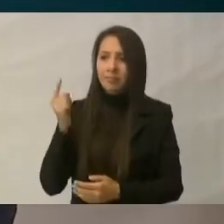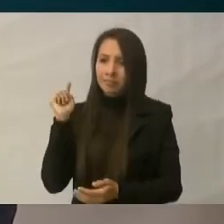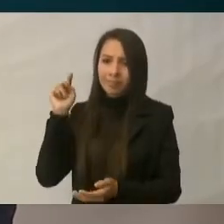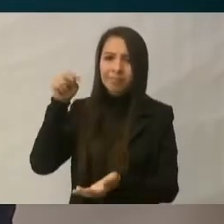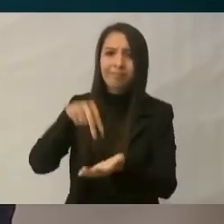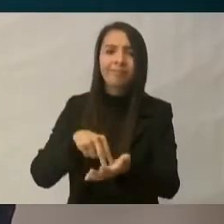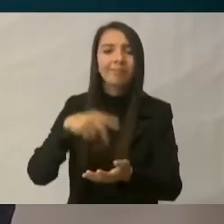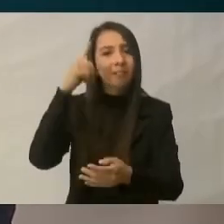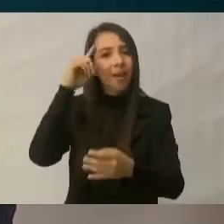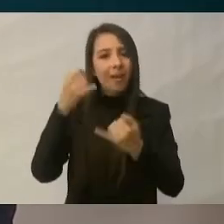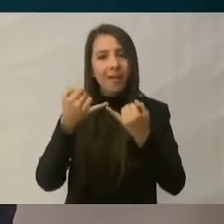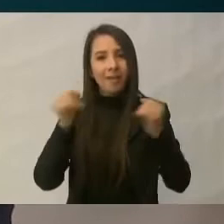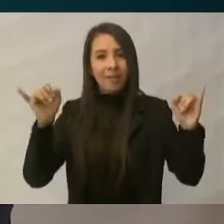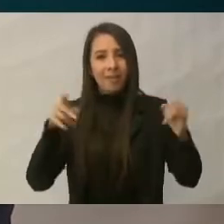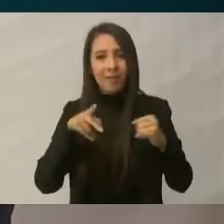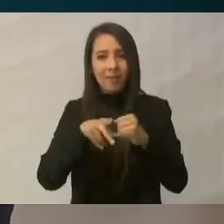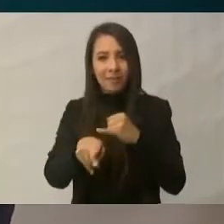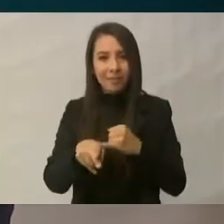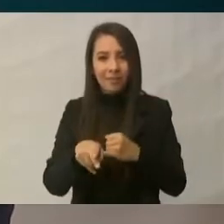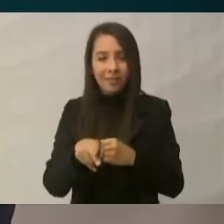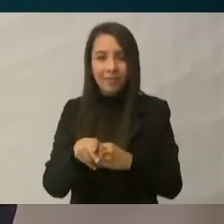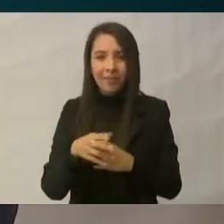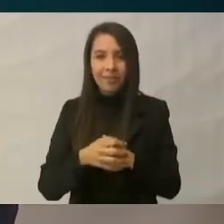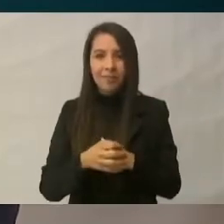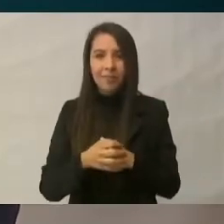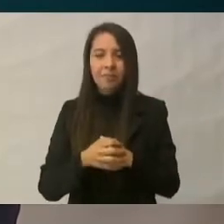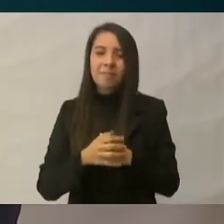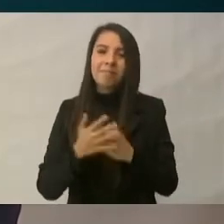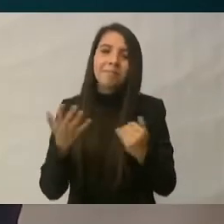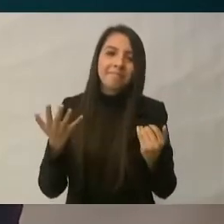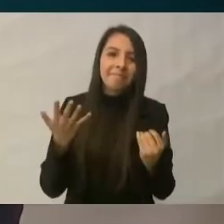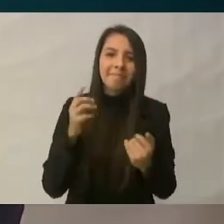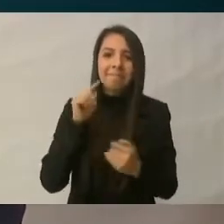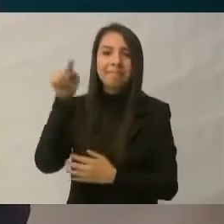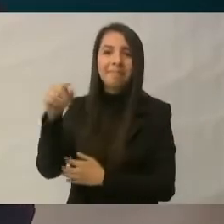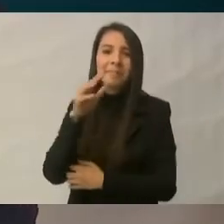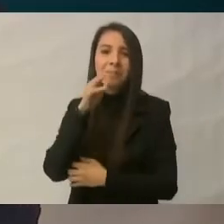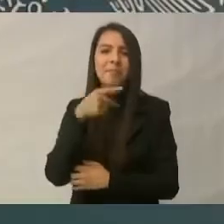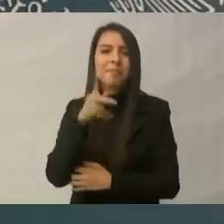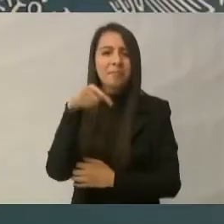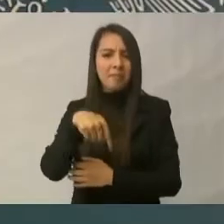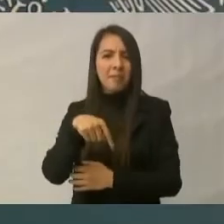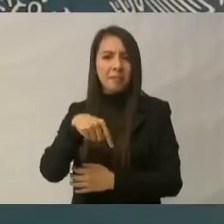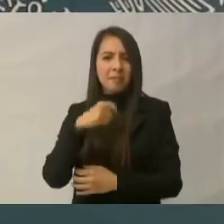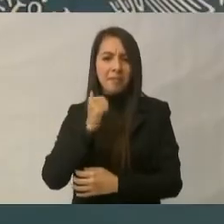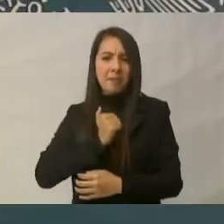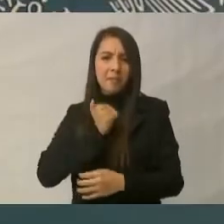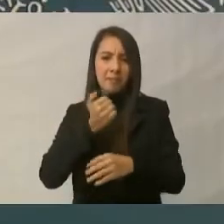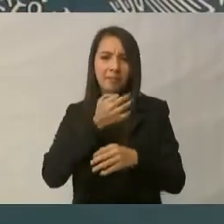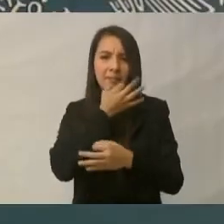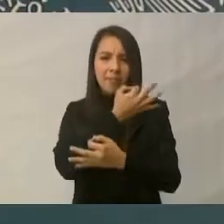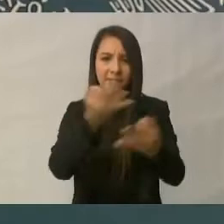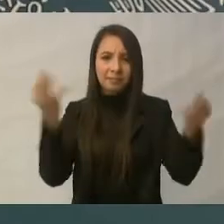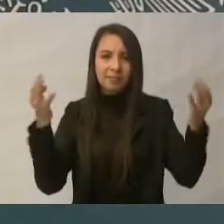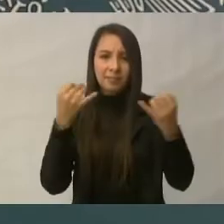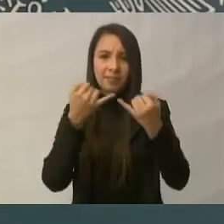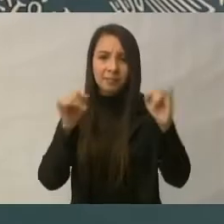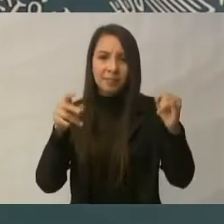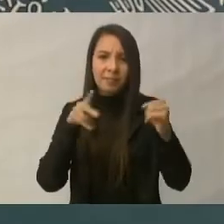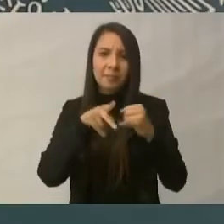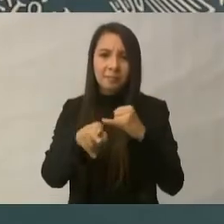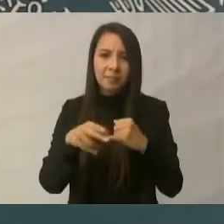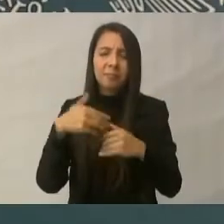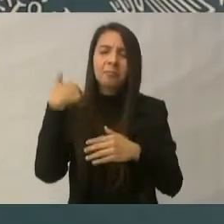inaugurara, la vamos a inaugurar desde aquí, y en su momento vamos a